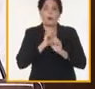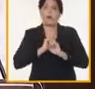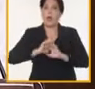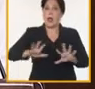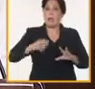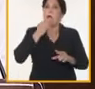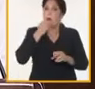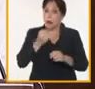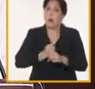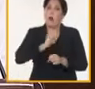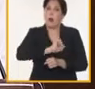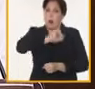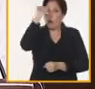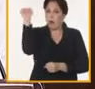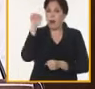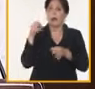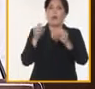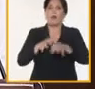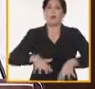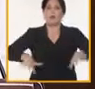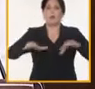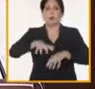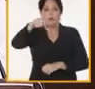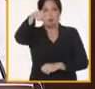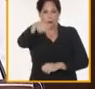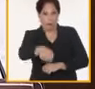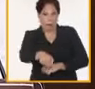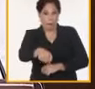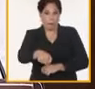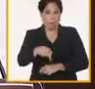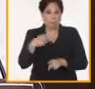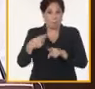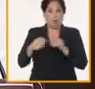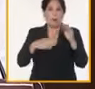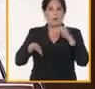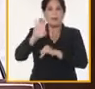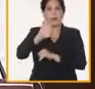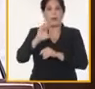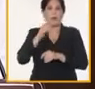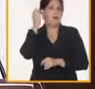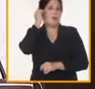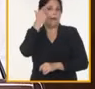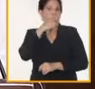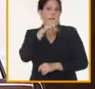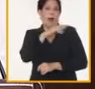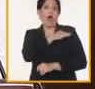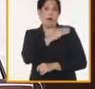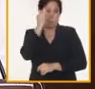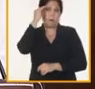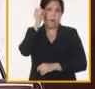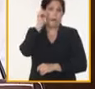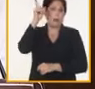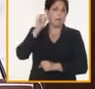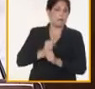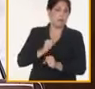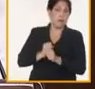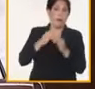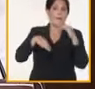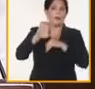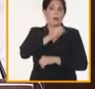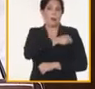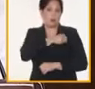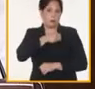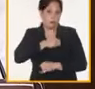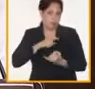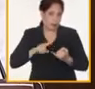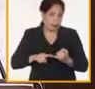de lo que se puede hacer en las condiciones actuales, entre ellos el Ministerio de la Fuerza Armada Revolucionaria, el Ministerio del Interior,